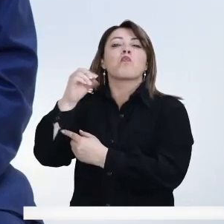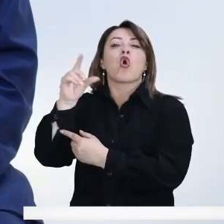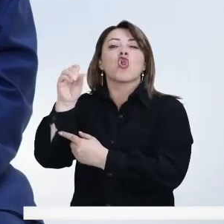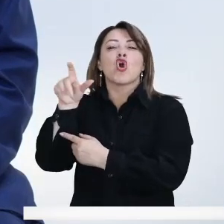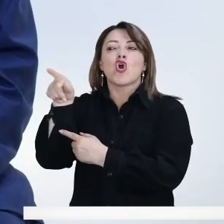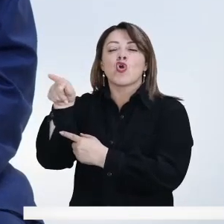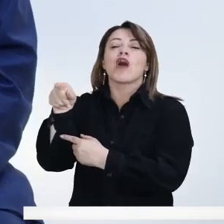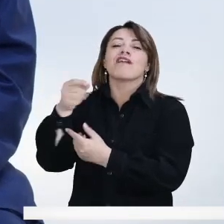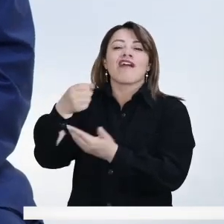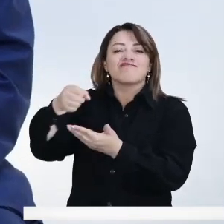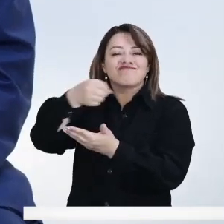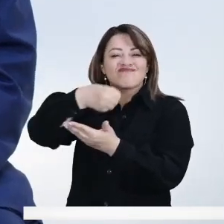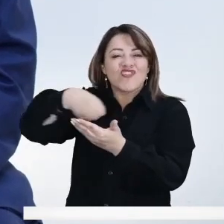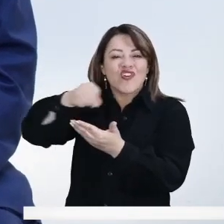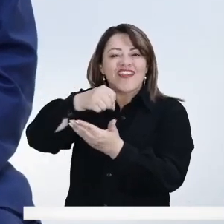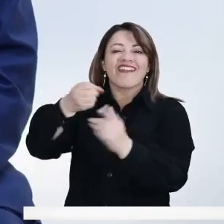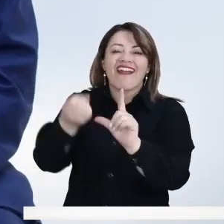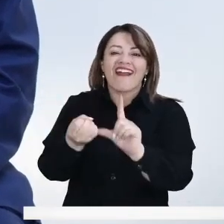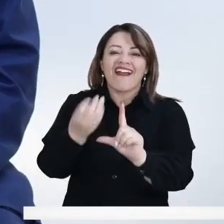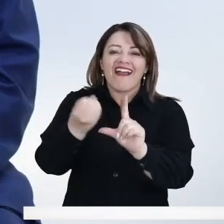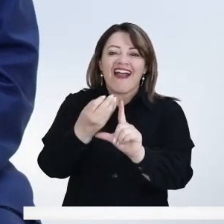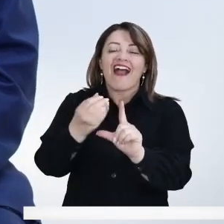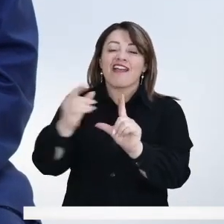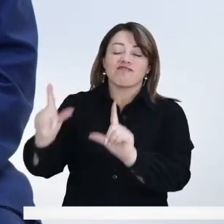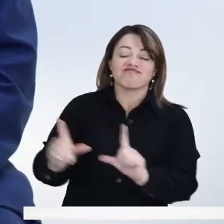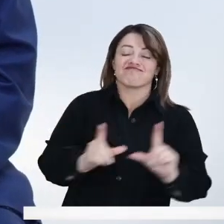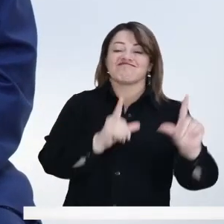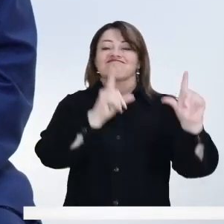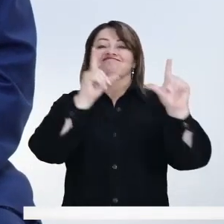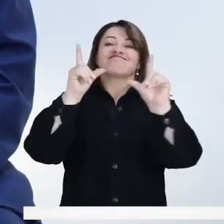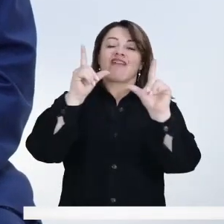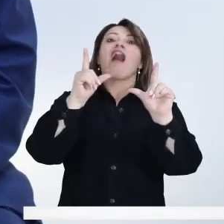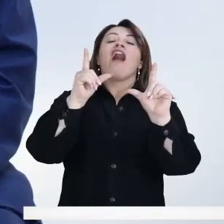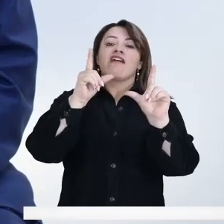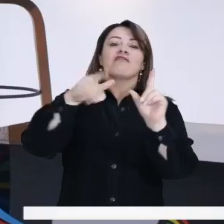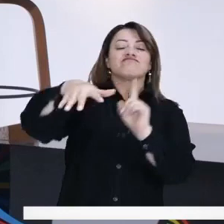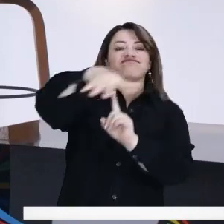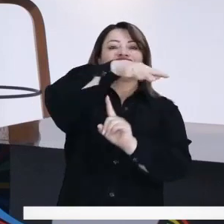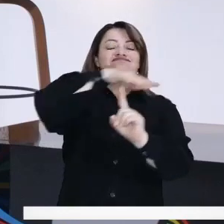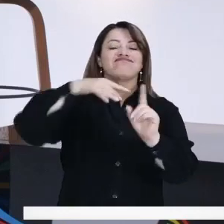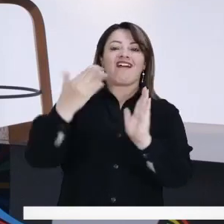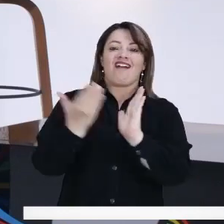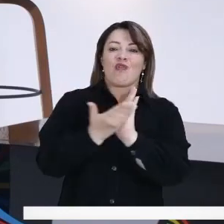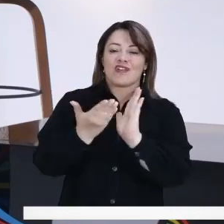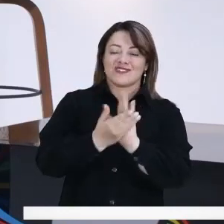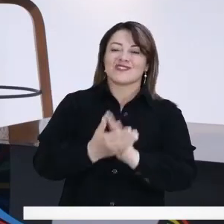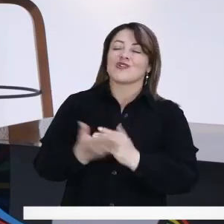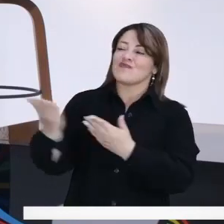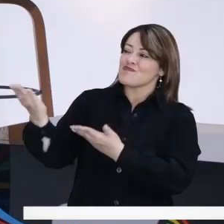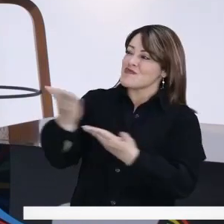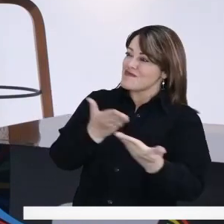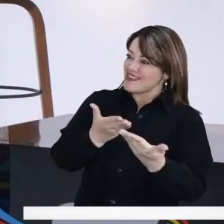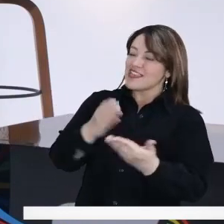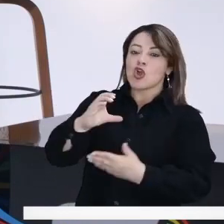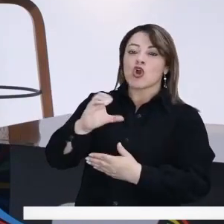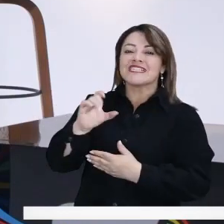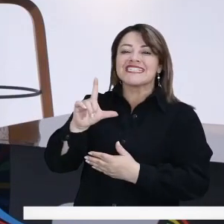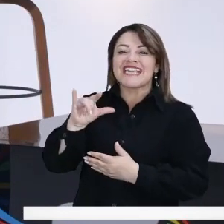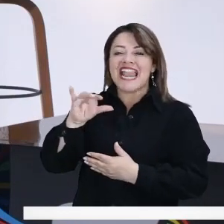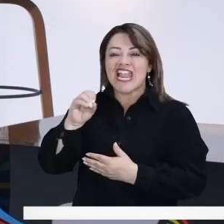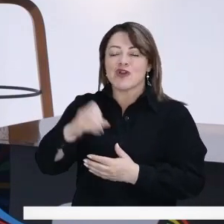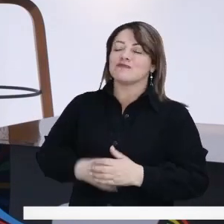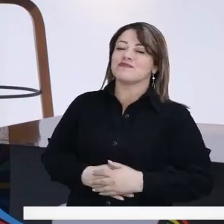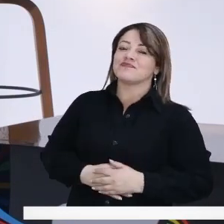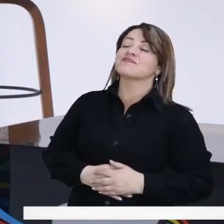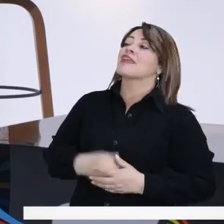licenciado en Biología, tiene posgrado en Planeación para la Educación Ambiental. Concejal, bienvenido. Muchísimas gracias por aceptar